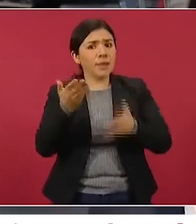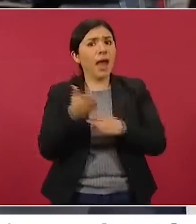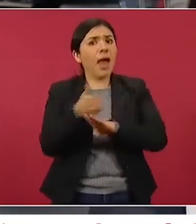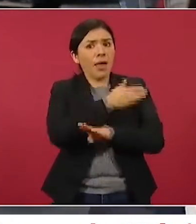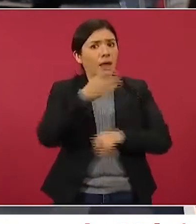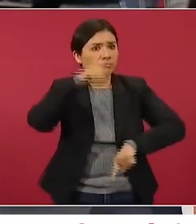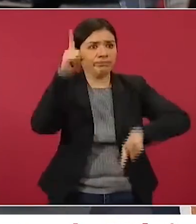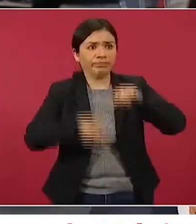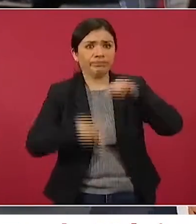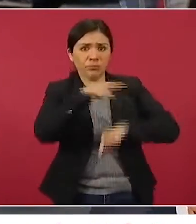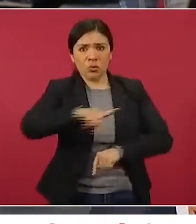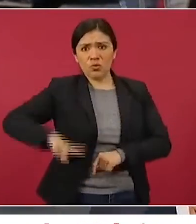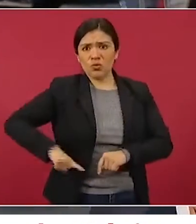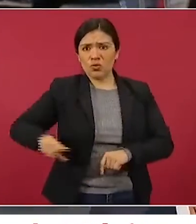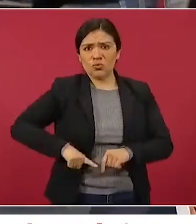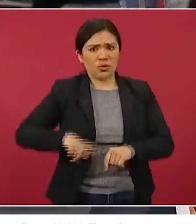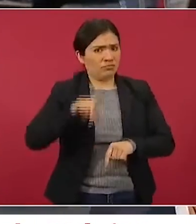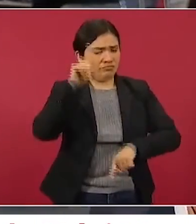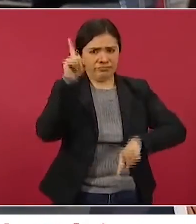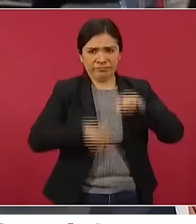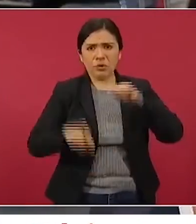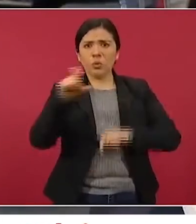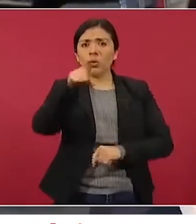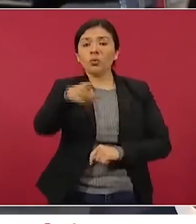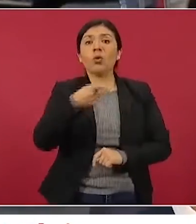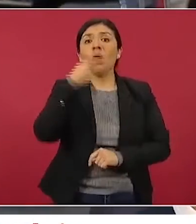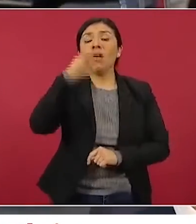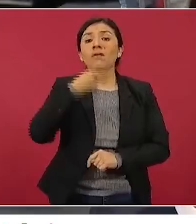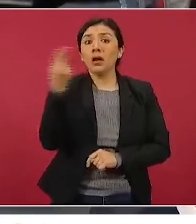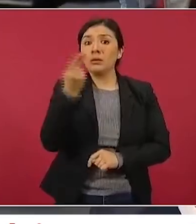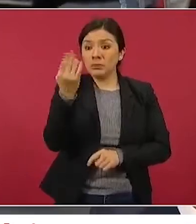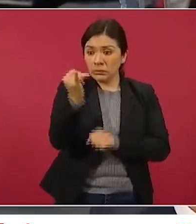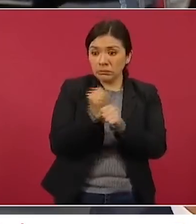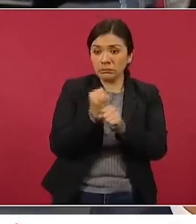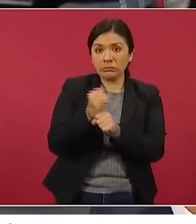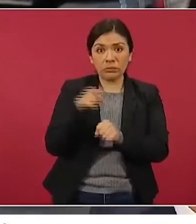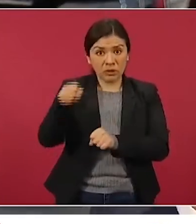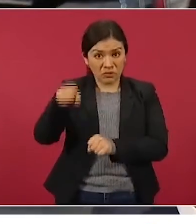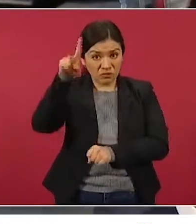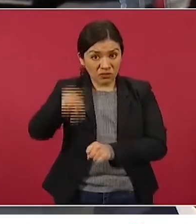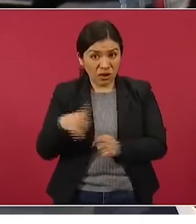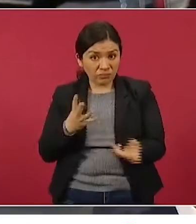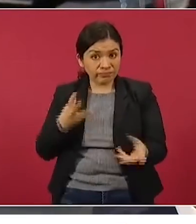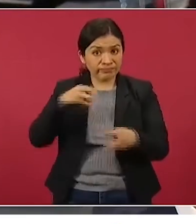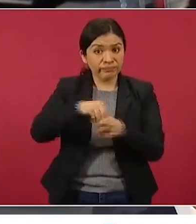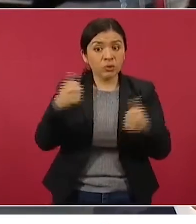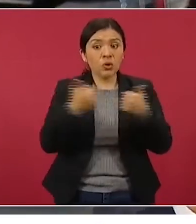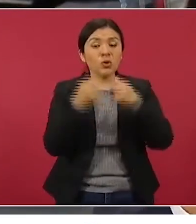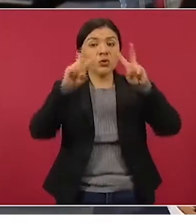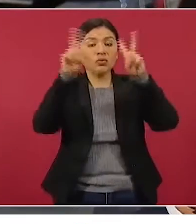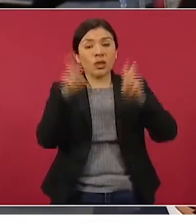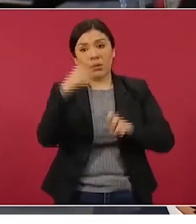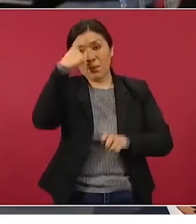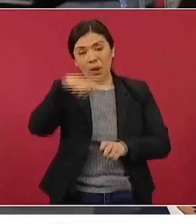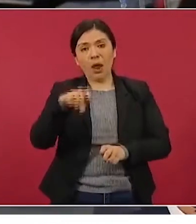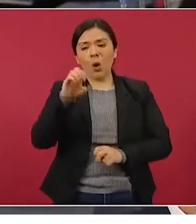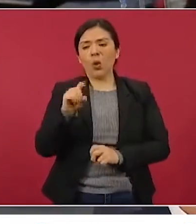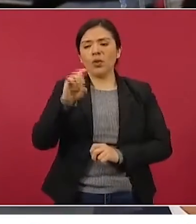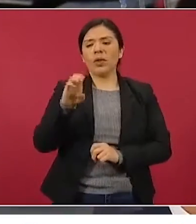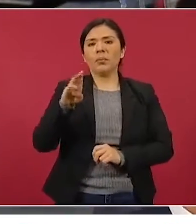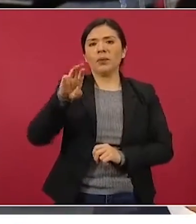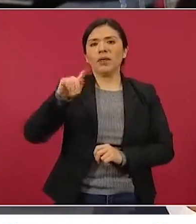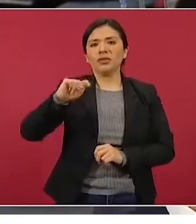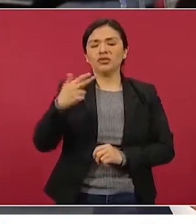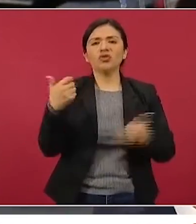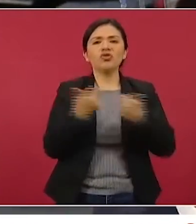retirado de su gobierno cuando usted dijo que se iba a investigar si estaba involucrado en un tema de Odebrecht con el